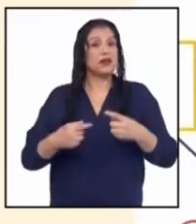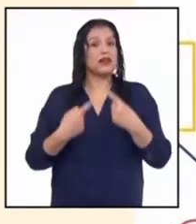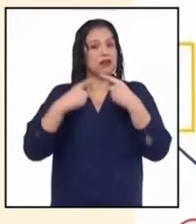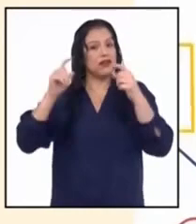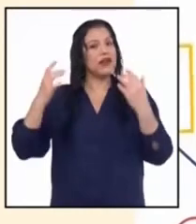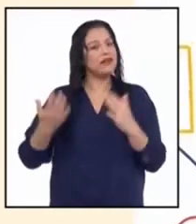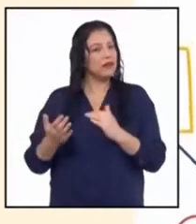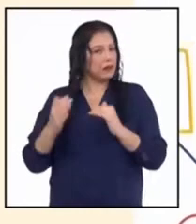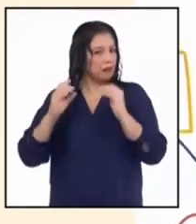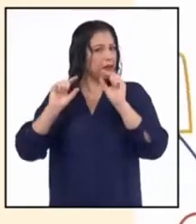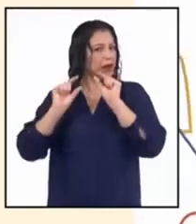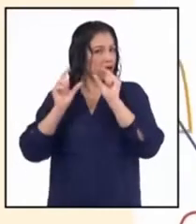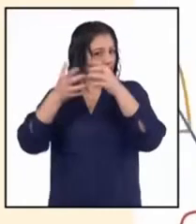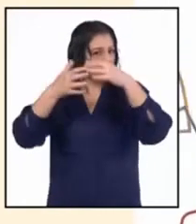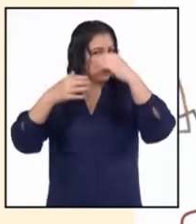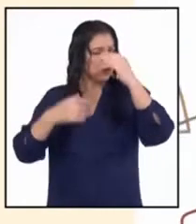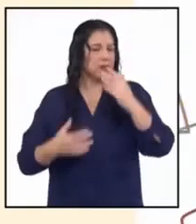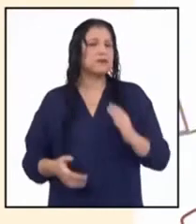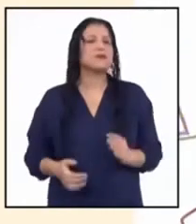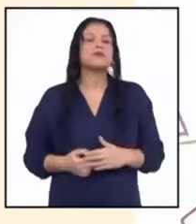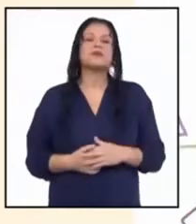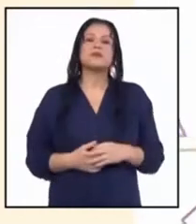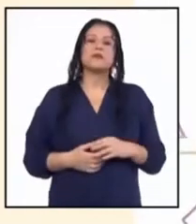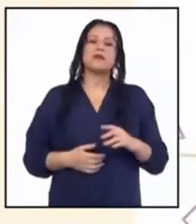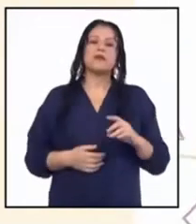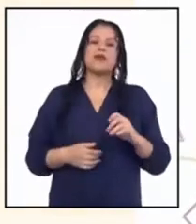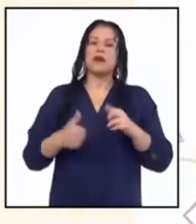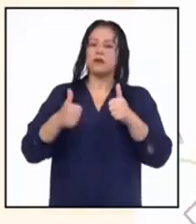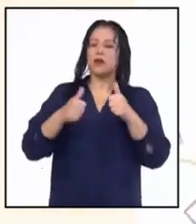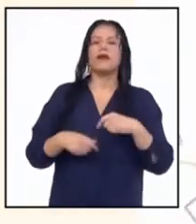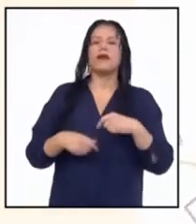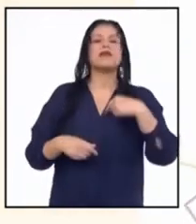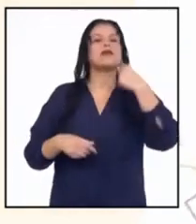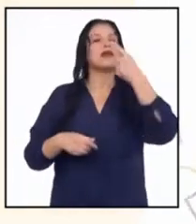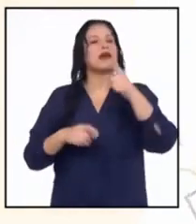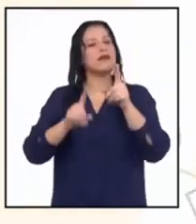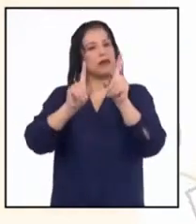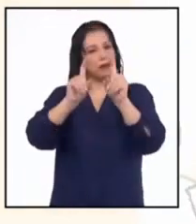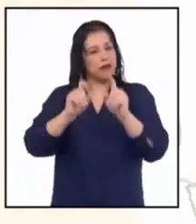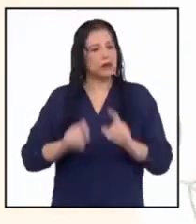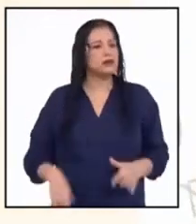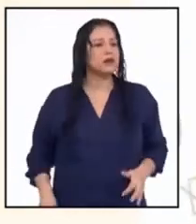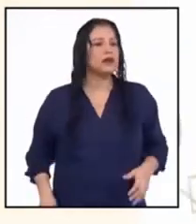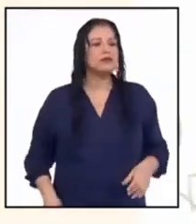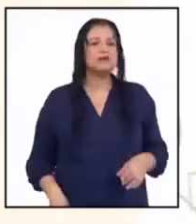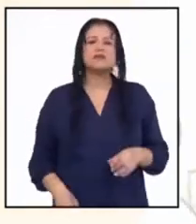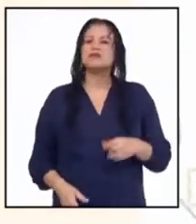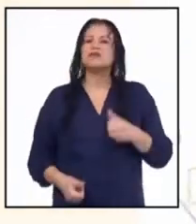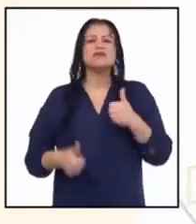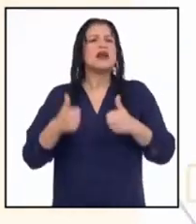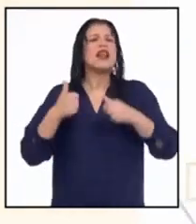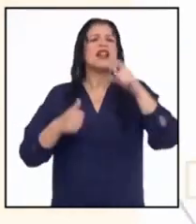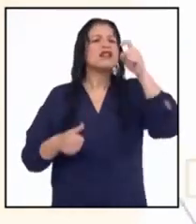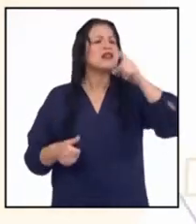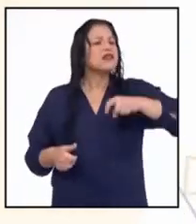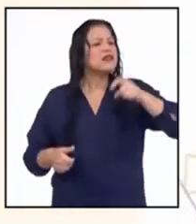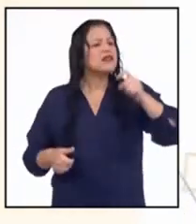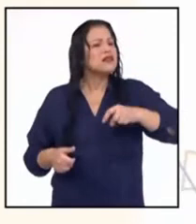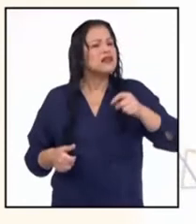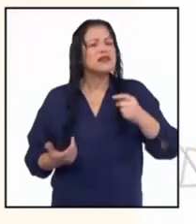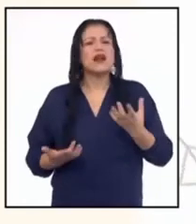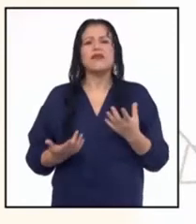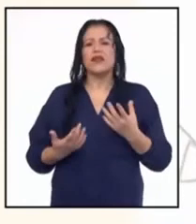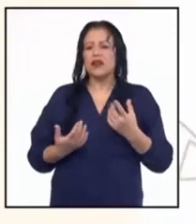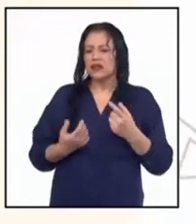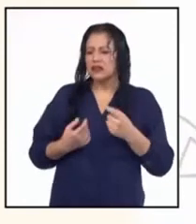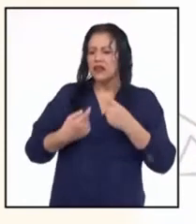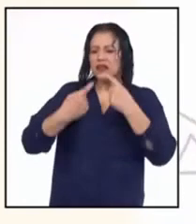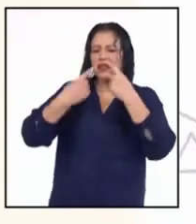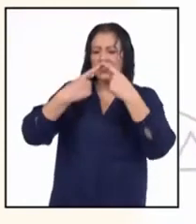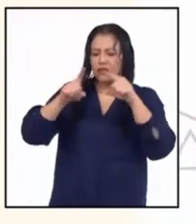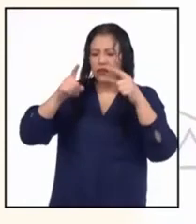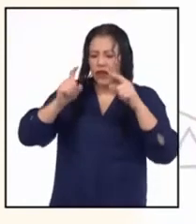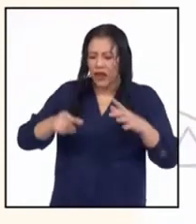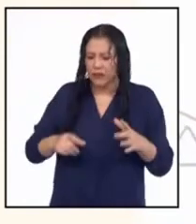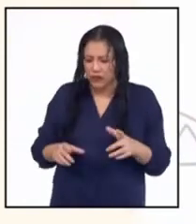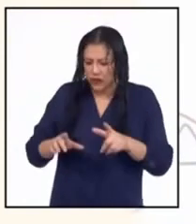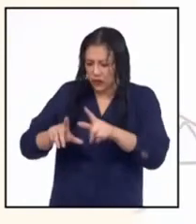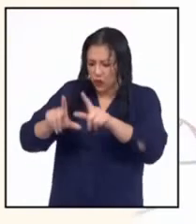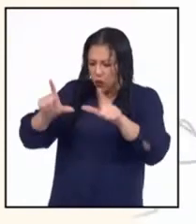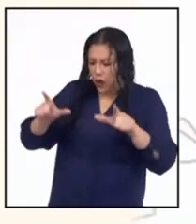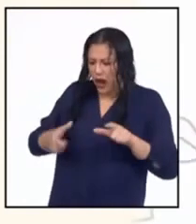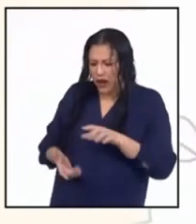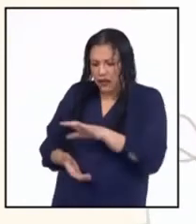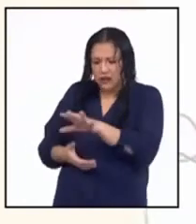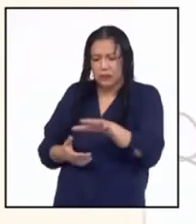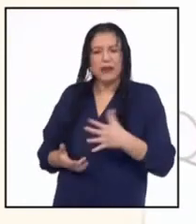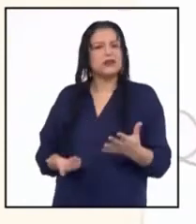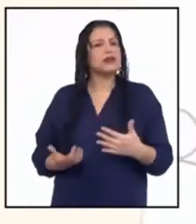niveles. Pasemos a la siguiente pregunta. ¿Qué necesitan de los diversos contextos en los que se desarrollan?